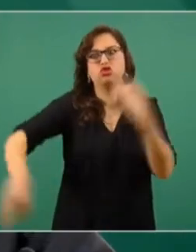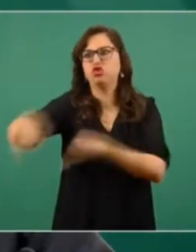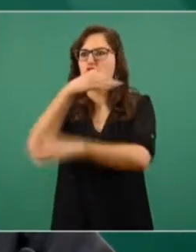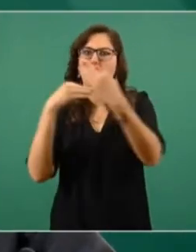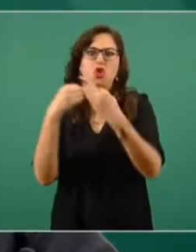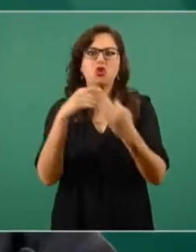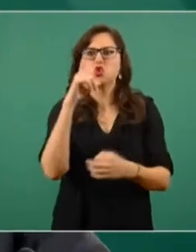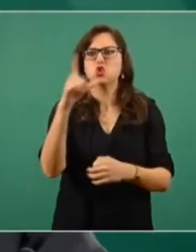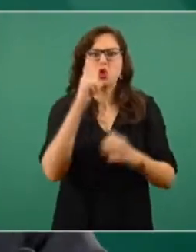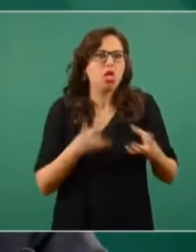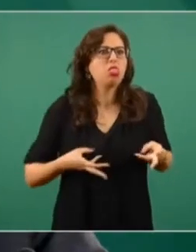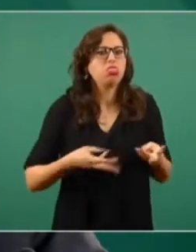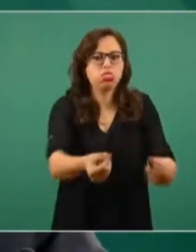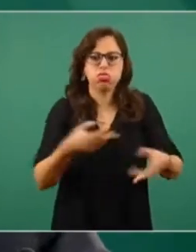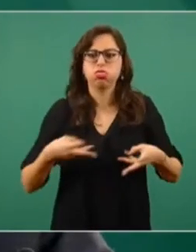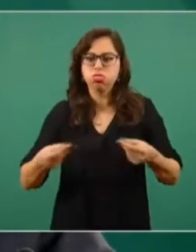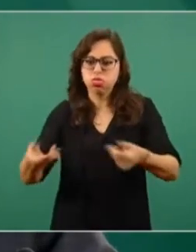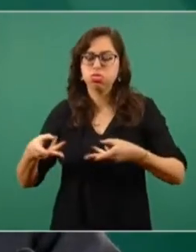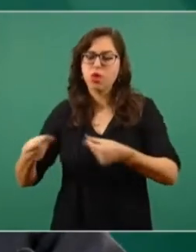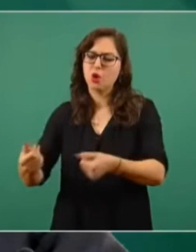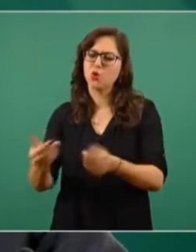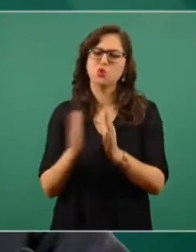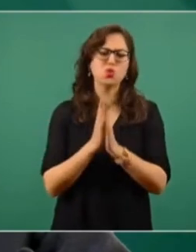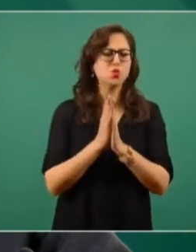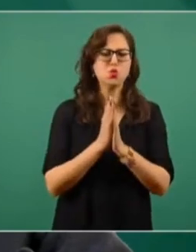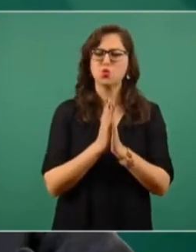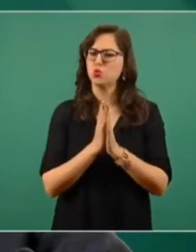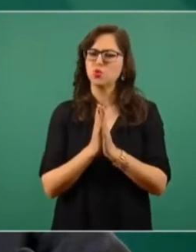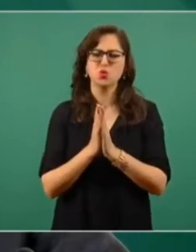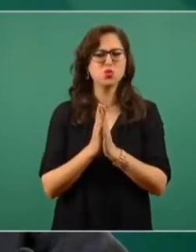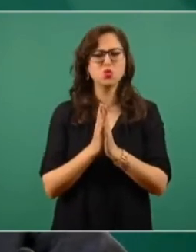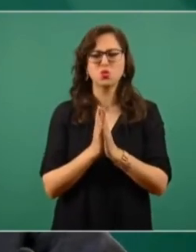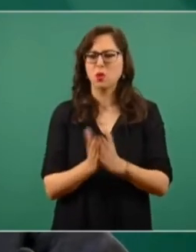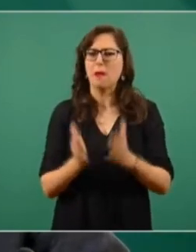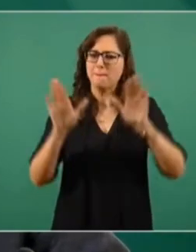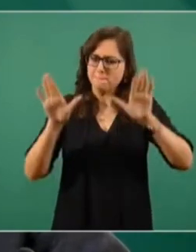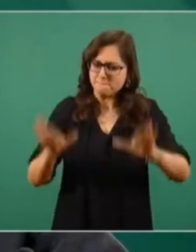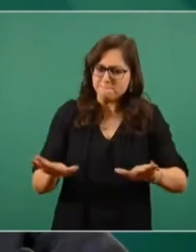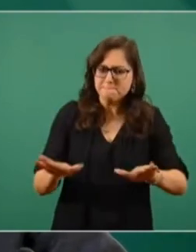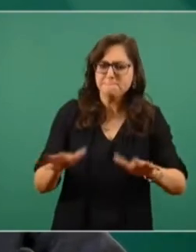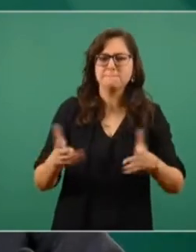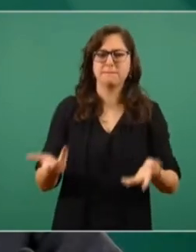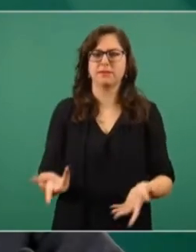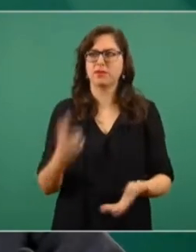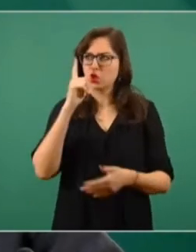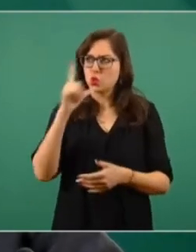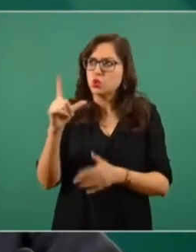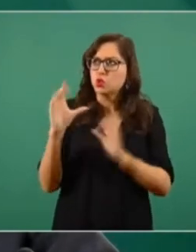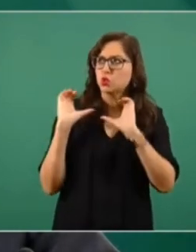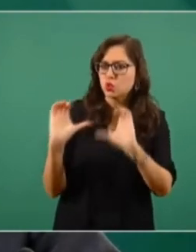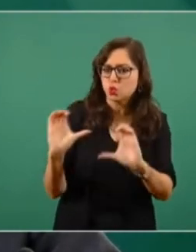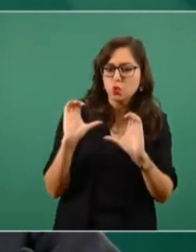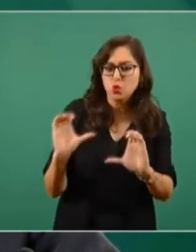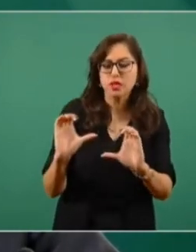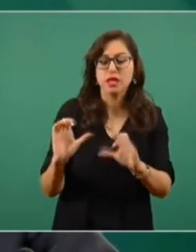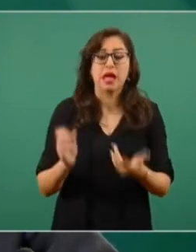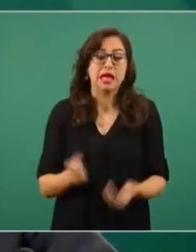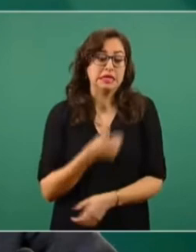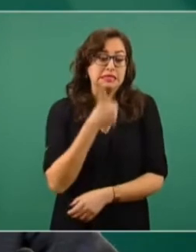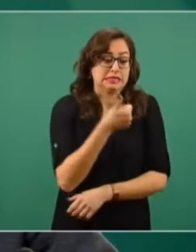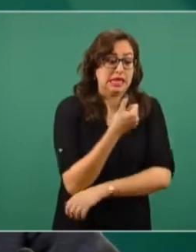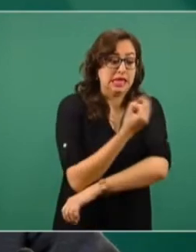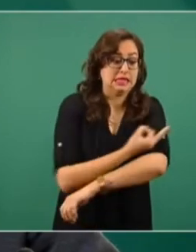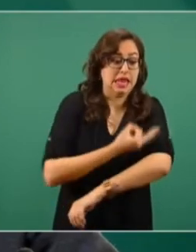podamos bajar. Desde aquí, desde el Palacio, que de seis de la tarde